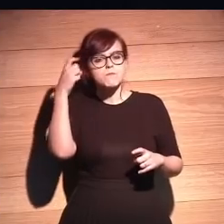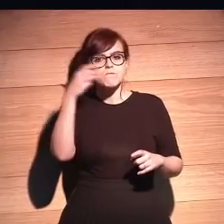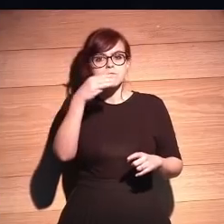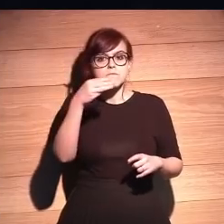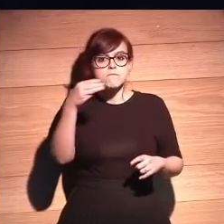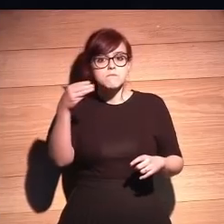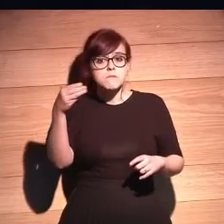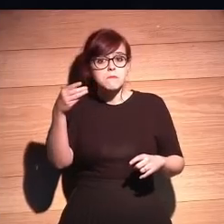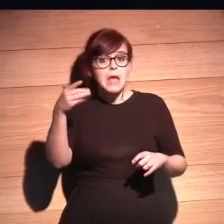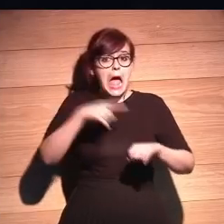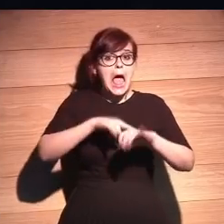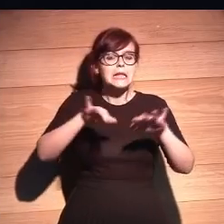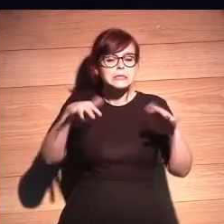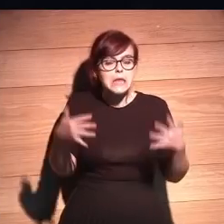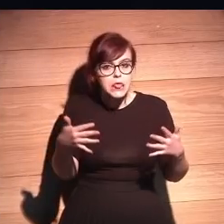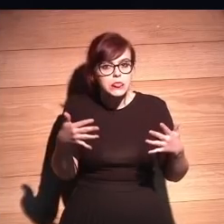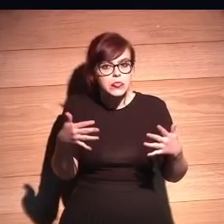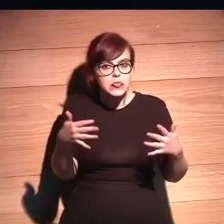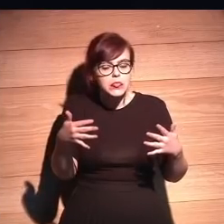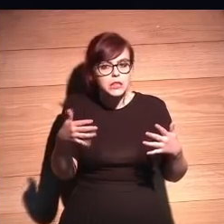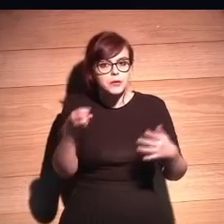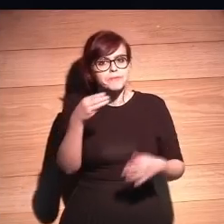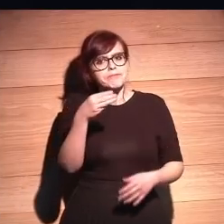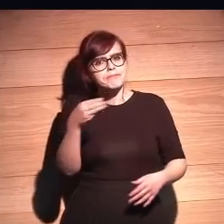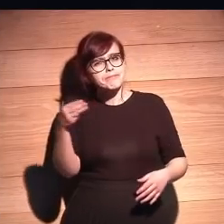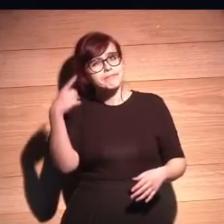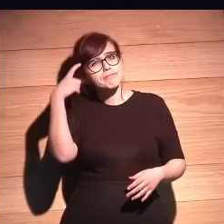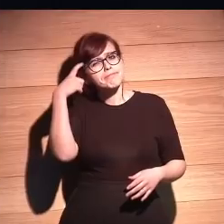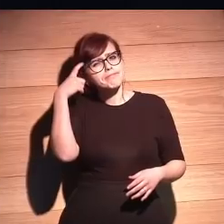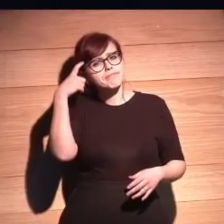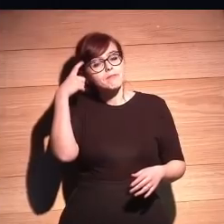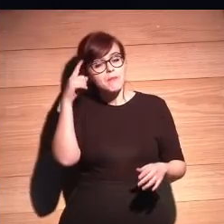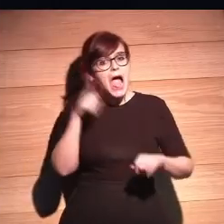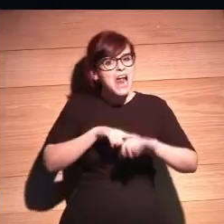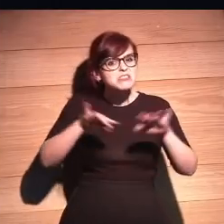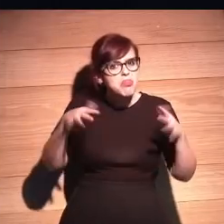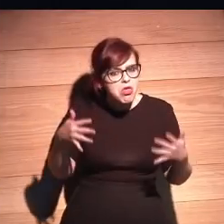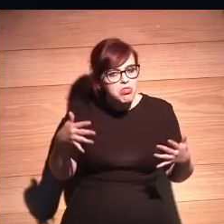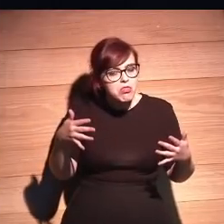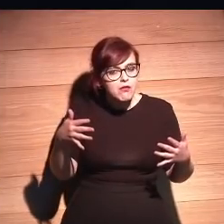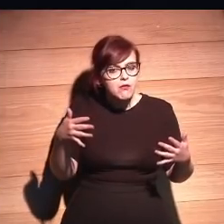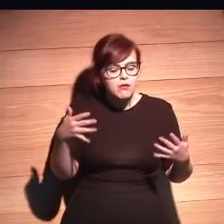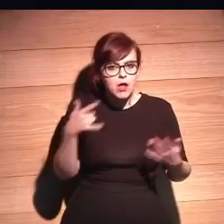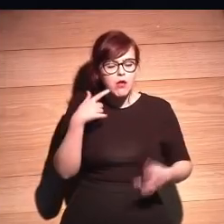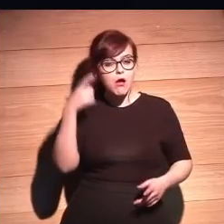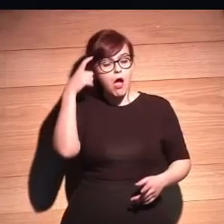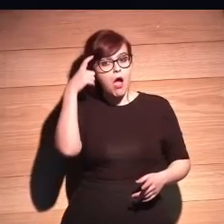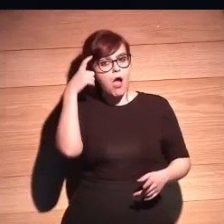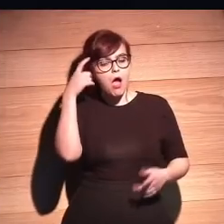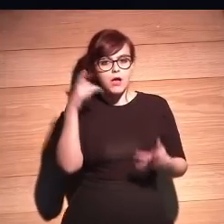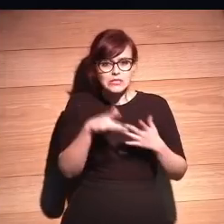A las diez. Tal como lo he dicho yo. El mmm, la dubitación, la inflexión, el